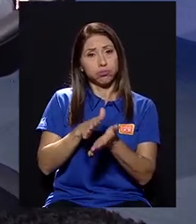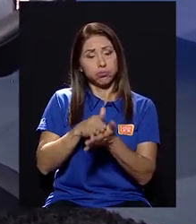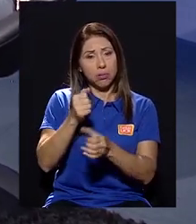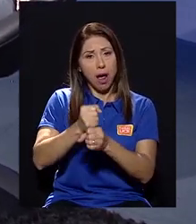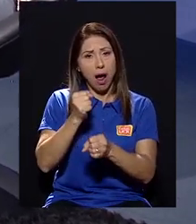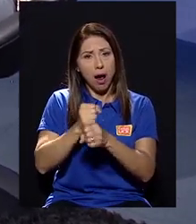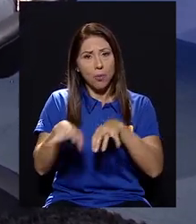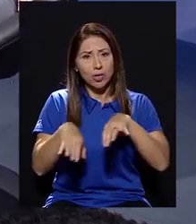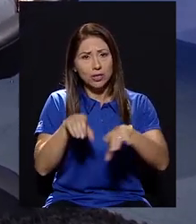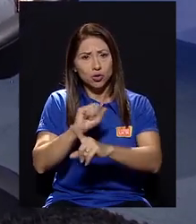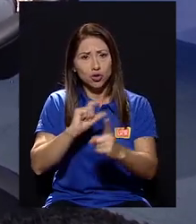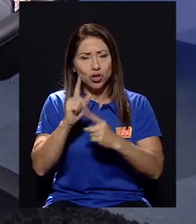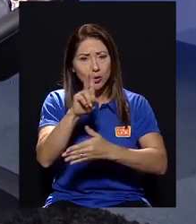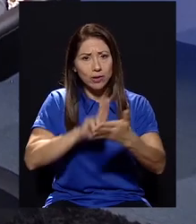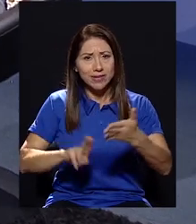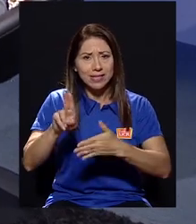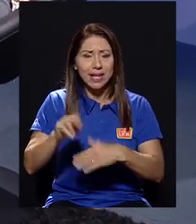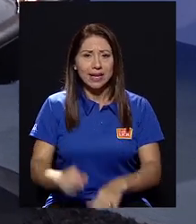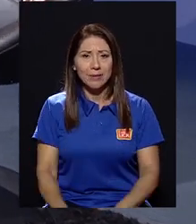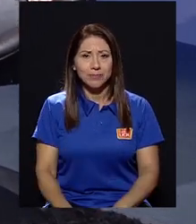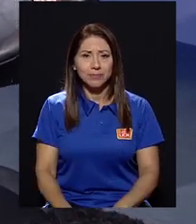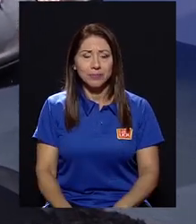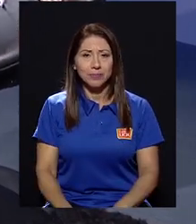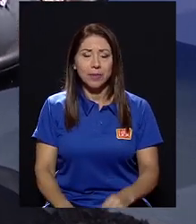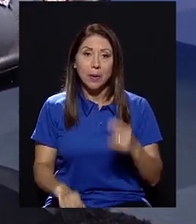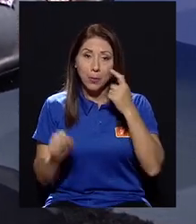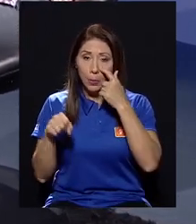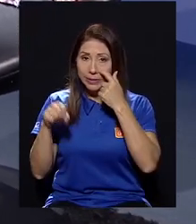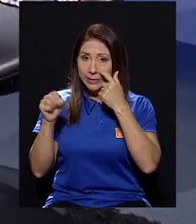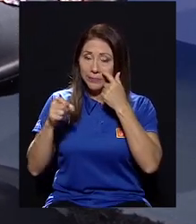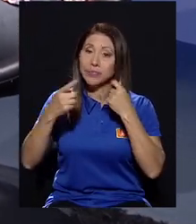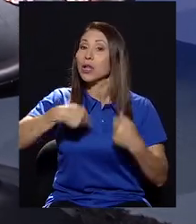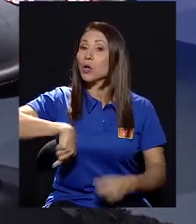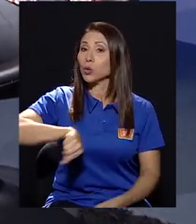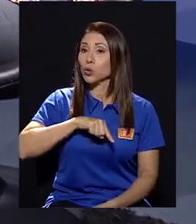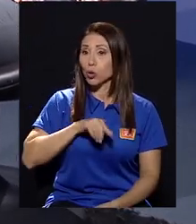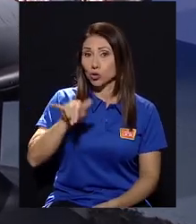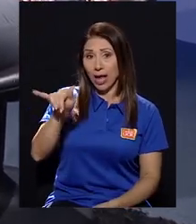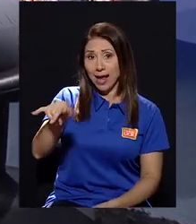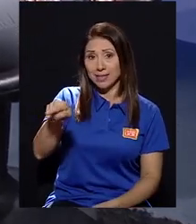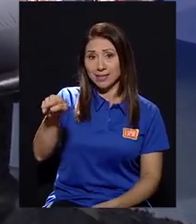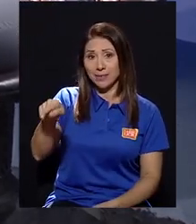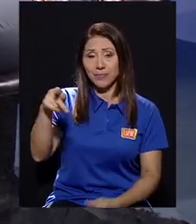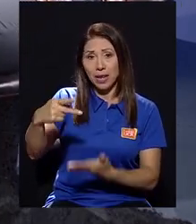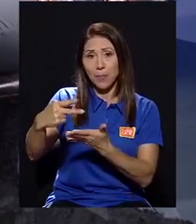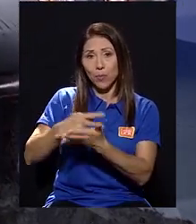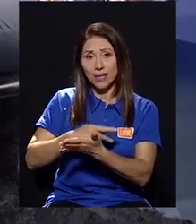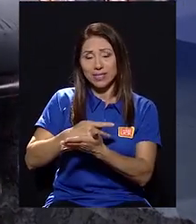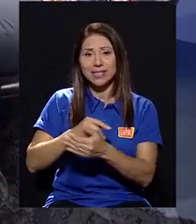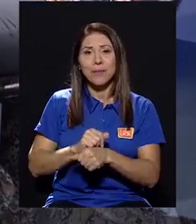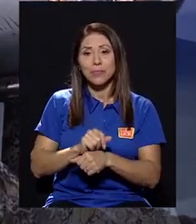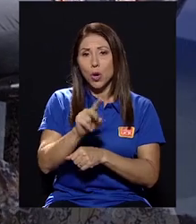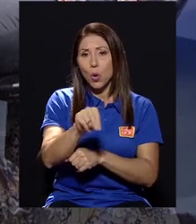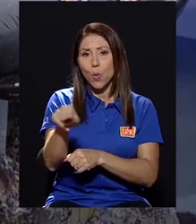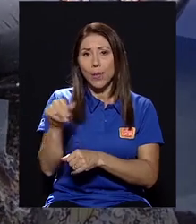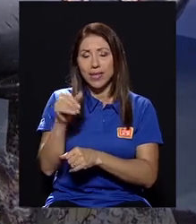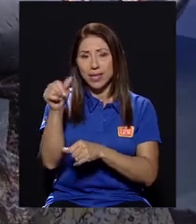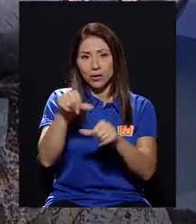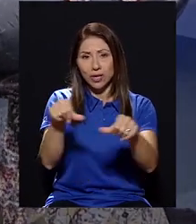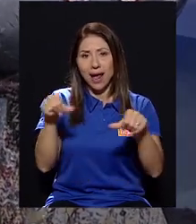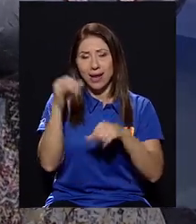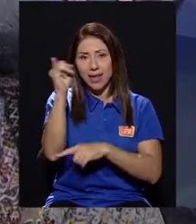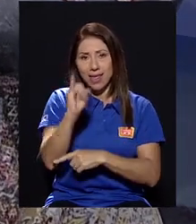social universitaria. Pues sí, es definitivo. Nosotros en la provincia, los compañeros del área de